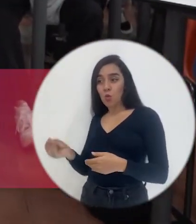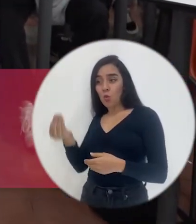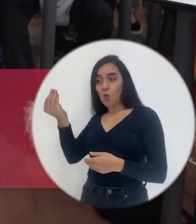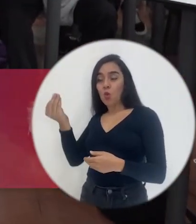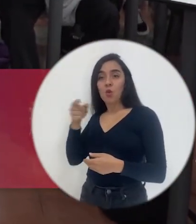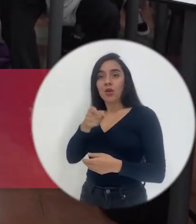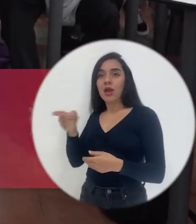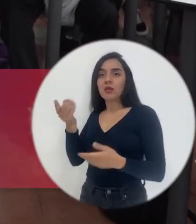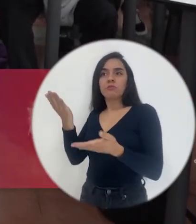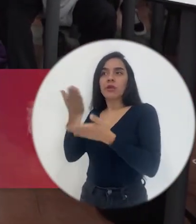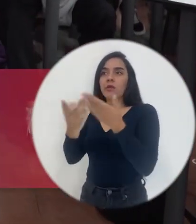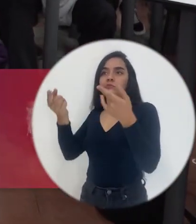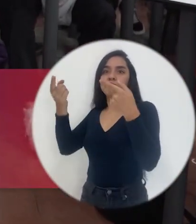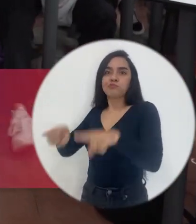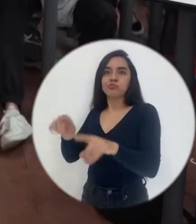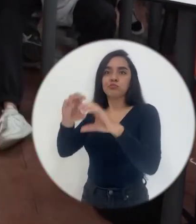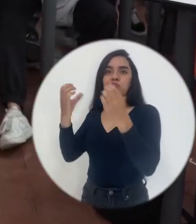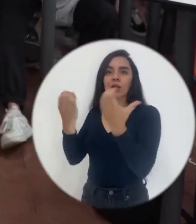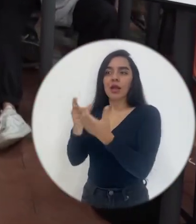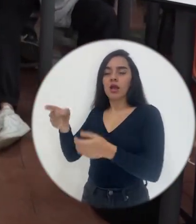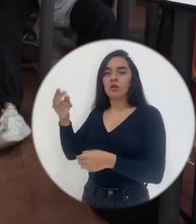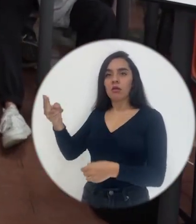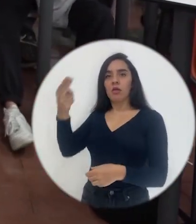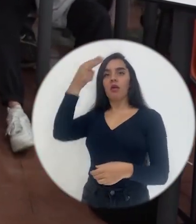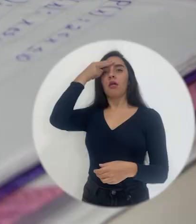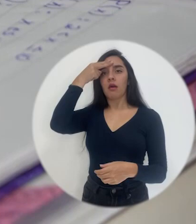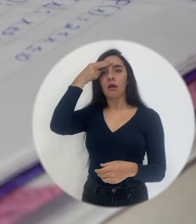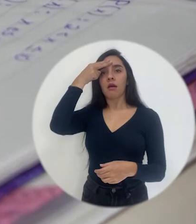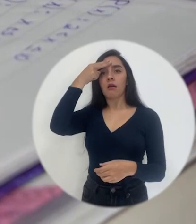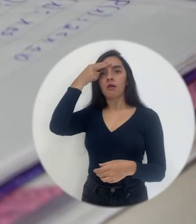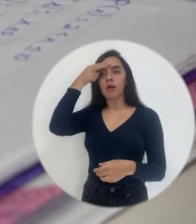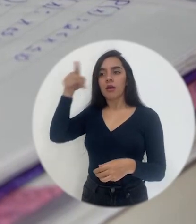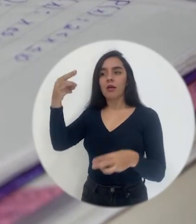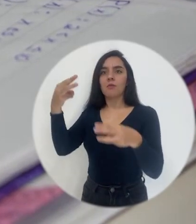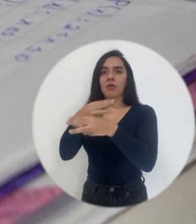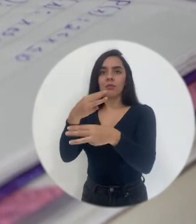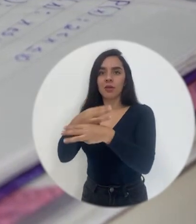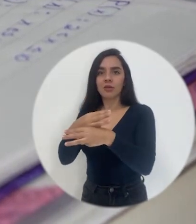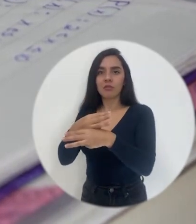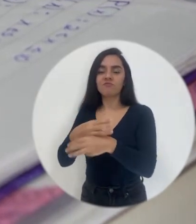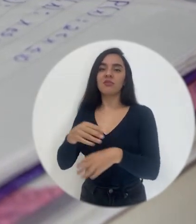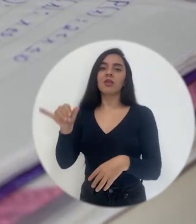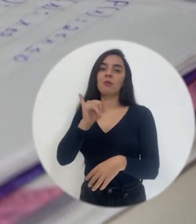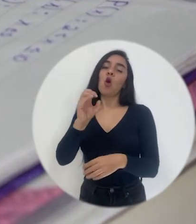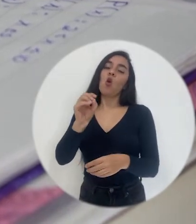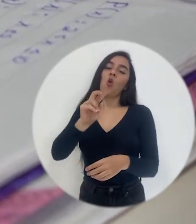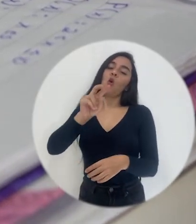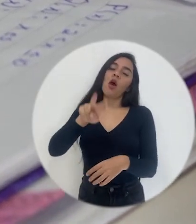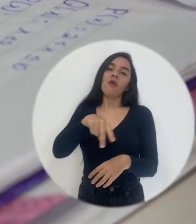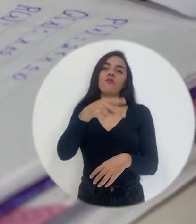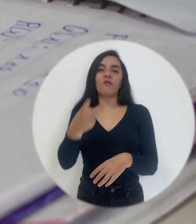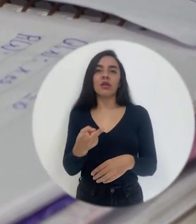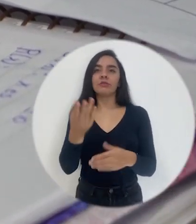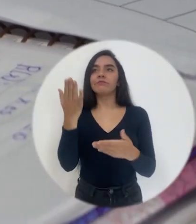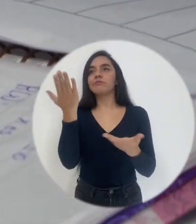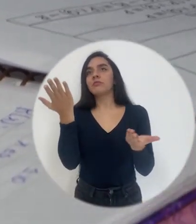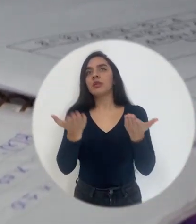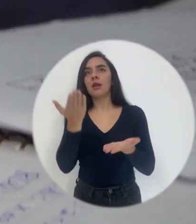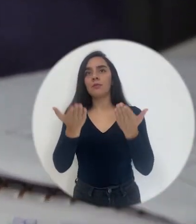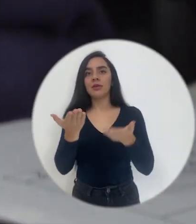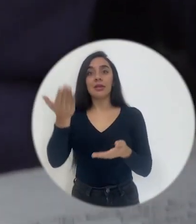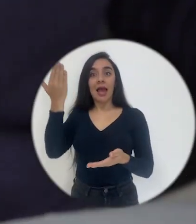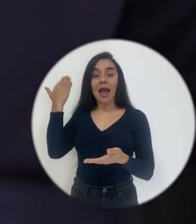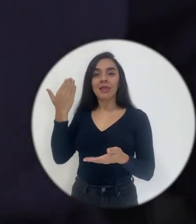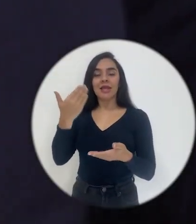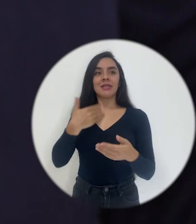traumáticas por algo que pasó, ¿verdad?, algo en clase y ya a partir de eso ya no volvieron. Ahora también hay experiencias al revés, ¿verdad?, en algún momento donde